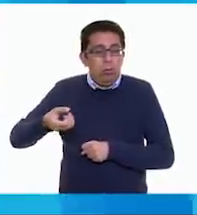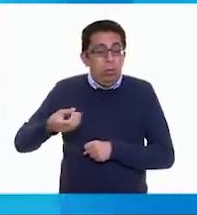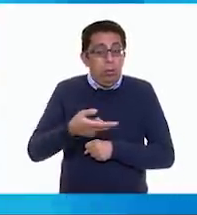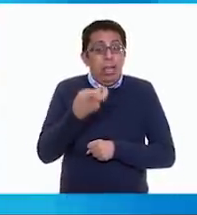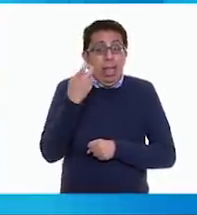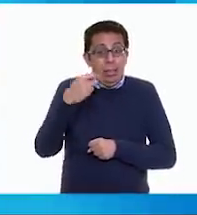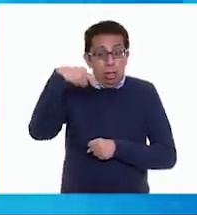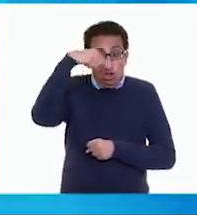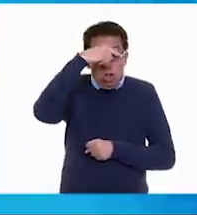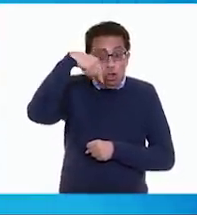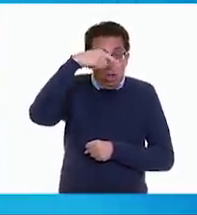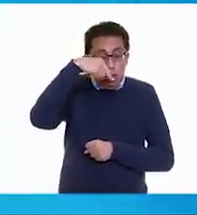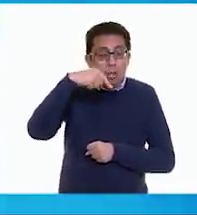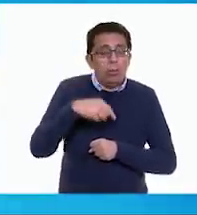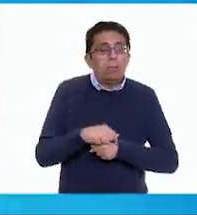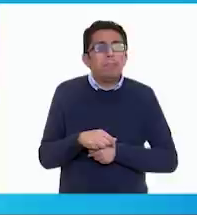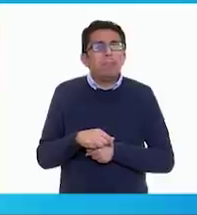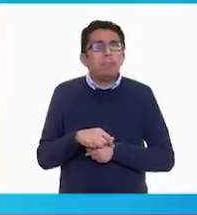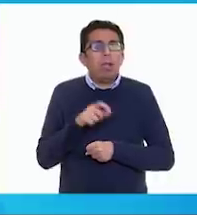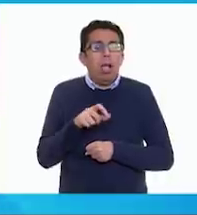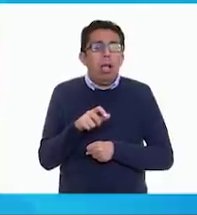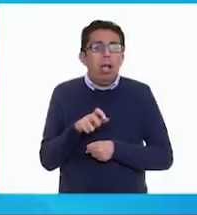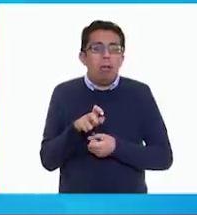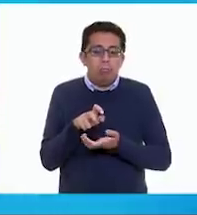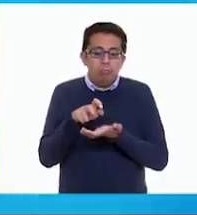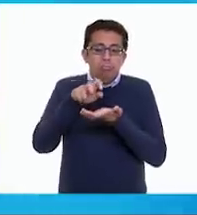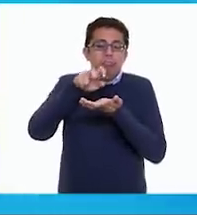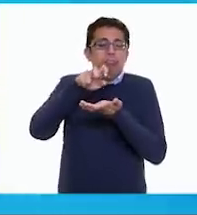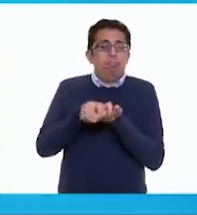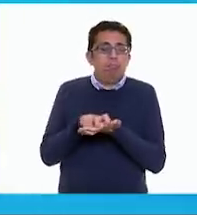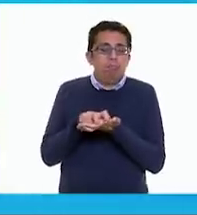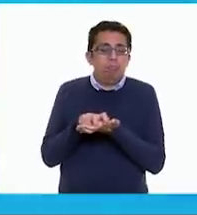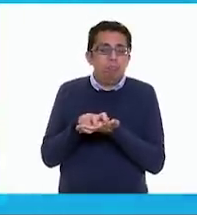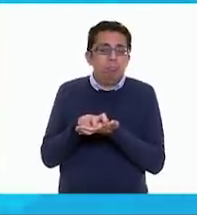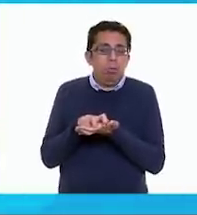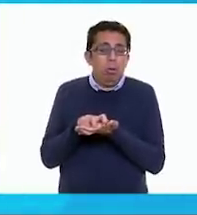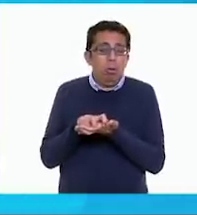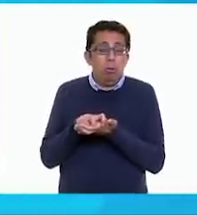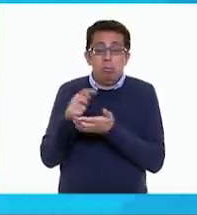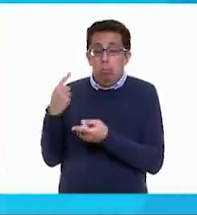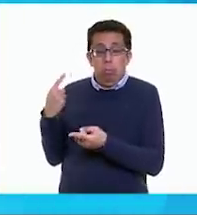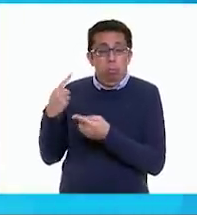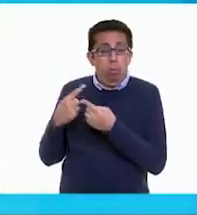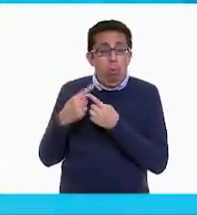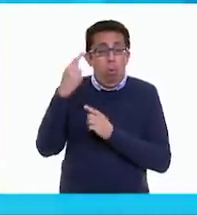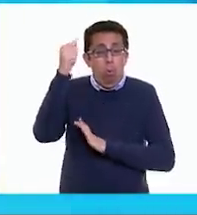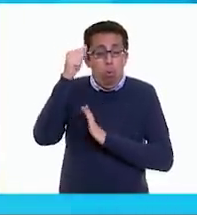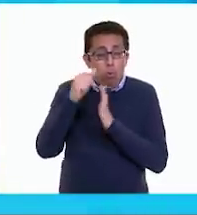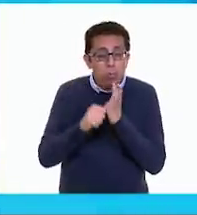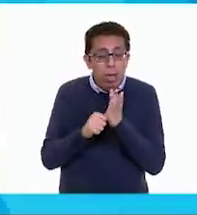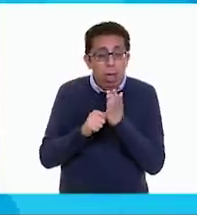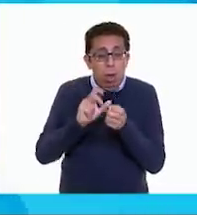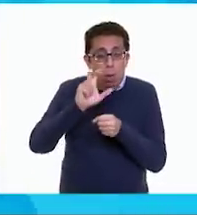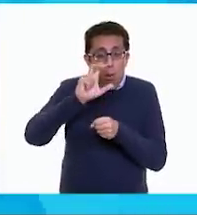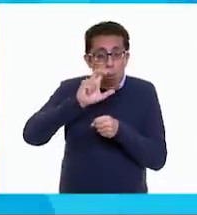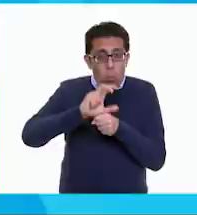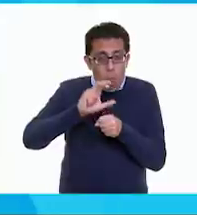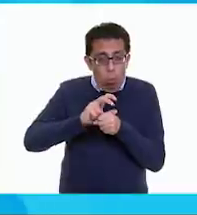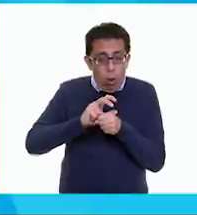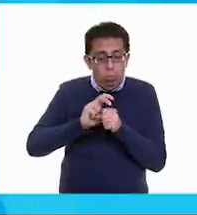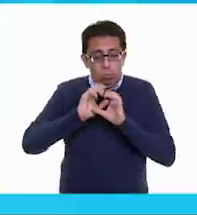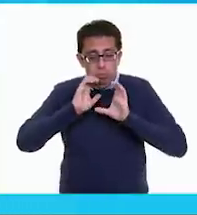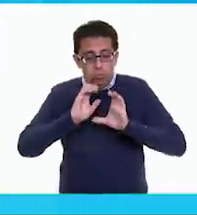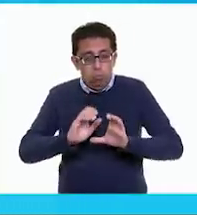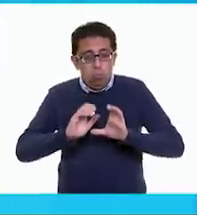guajolote o totol está echado desde hace aproximadamente un mes en su nido, empollando los huevos que